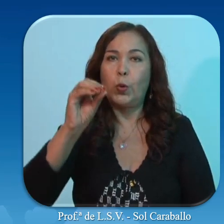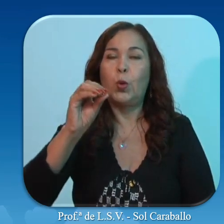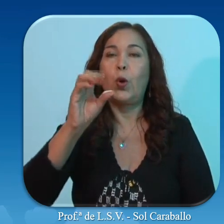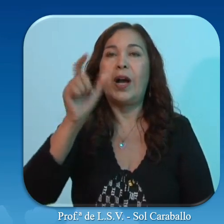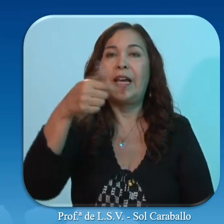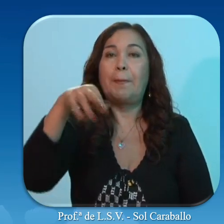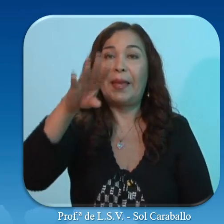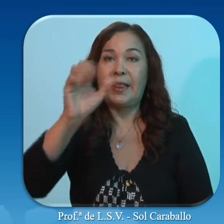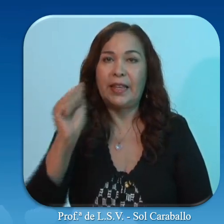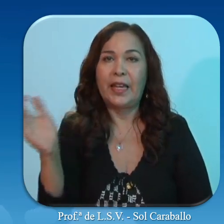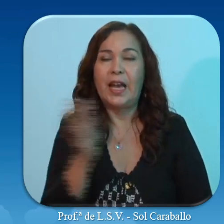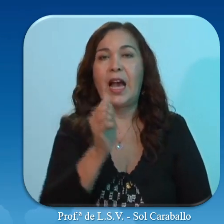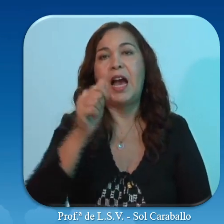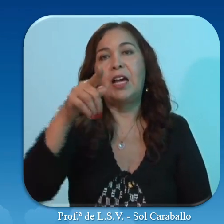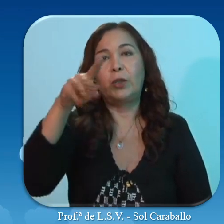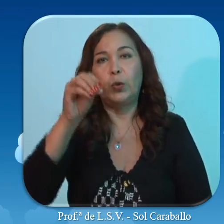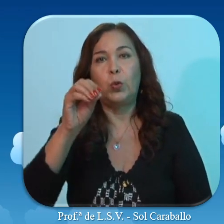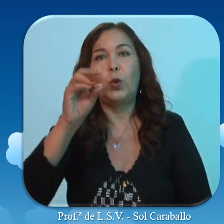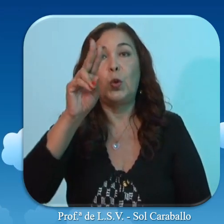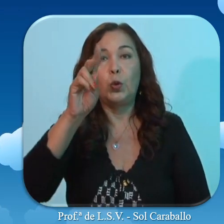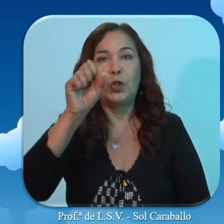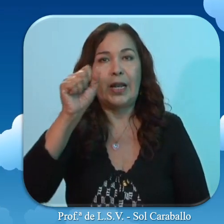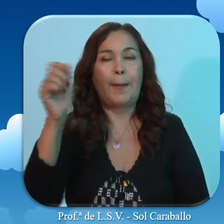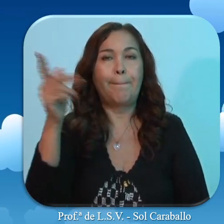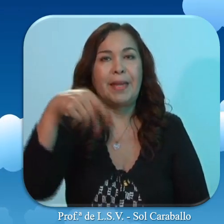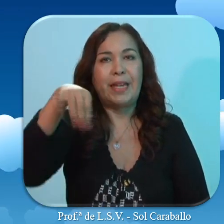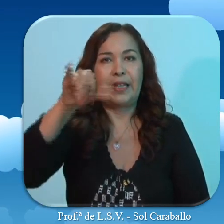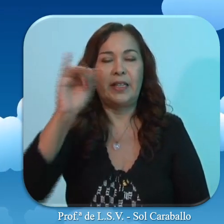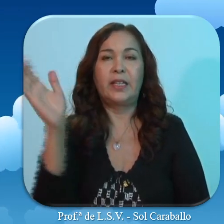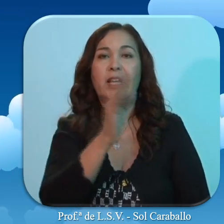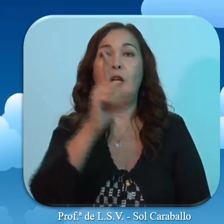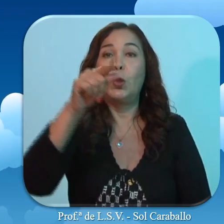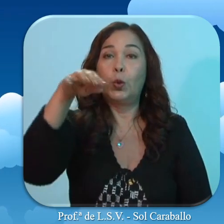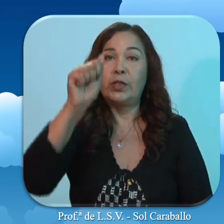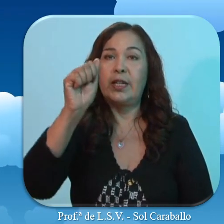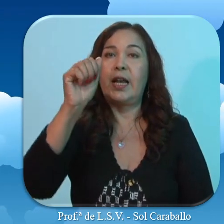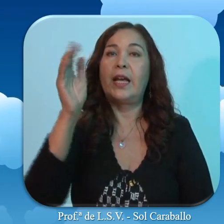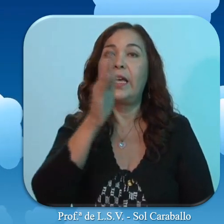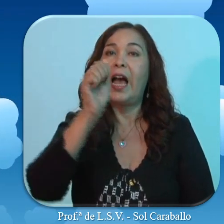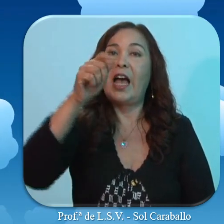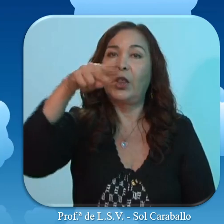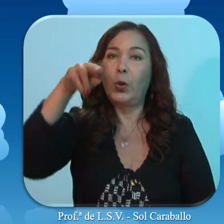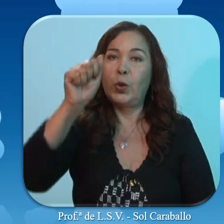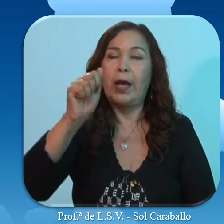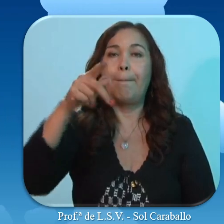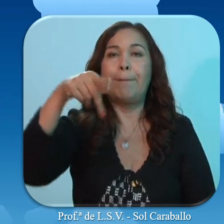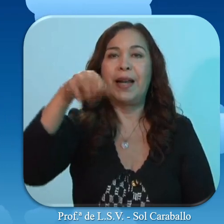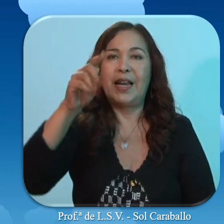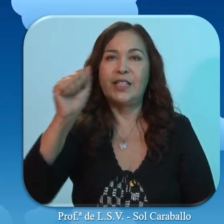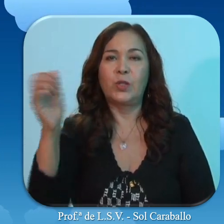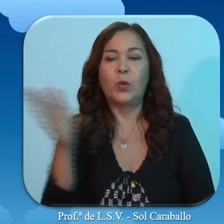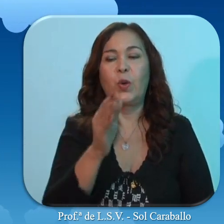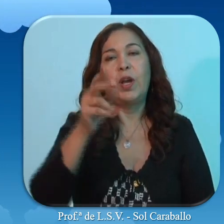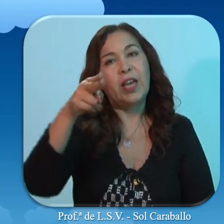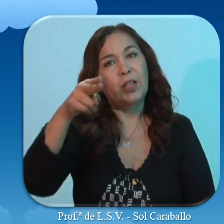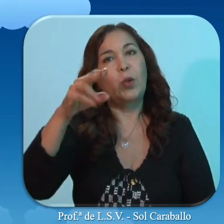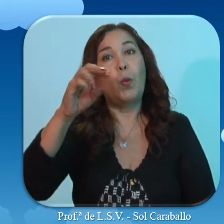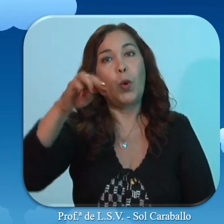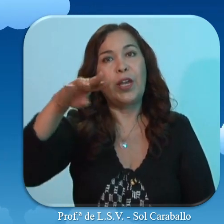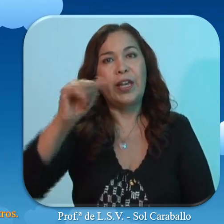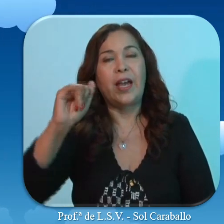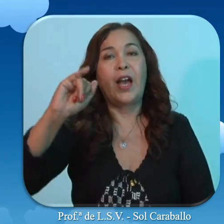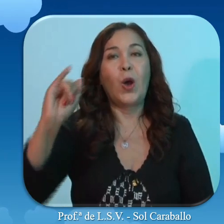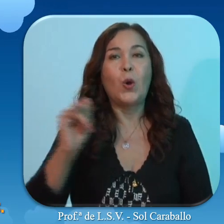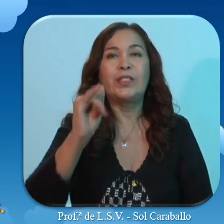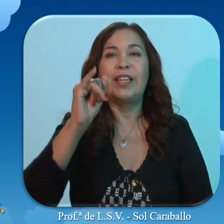Salvador Garmendia, Arturo Uslar Pietri, Lucila y Antonia Palacios, Héctor Mujica,